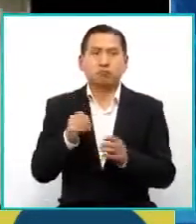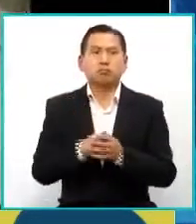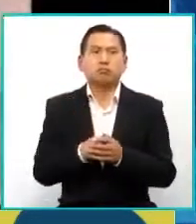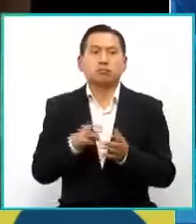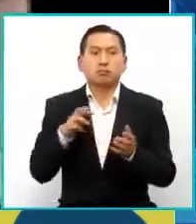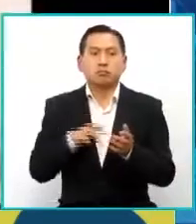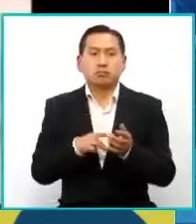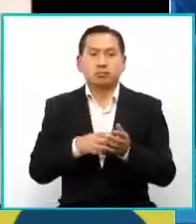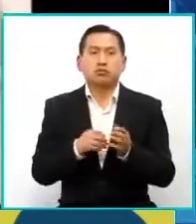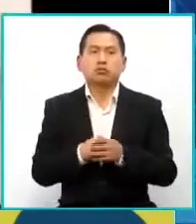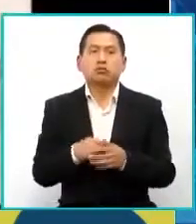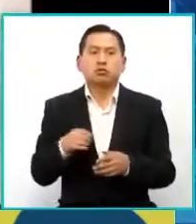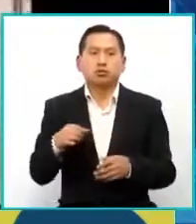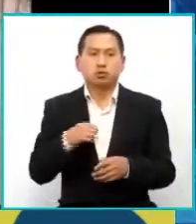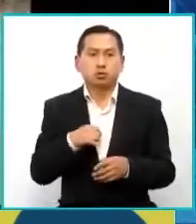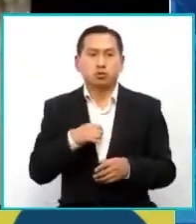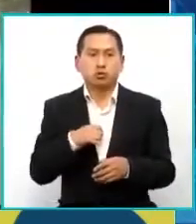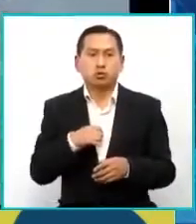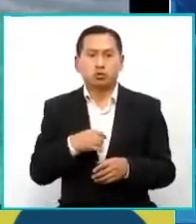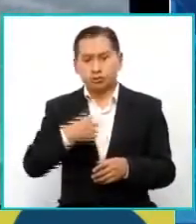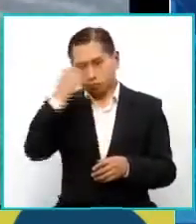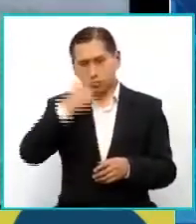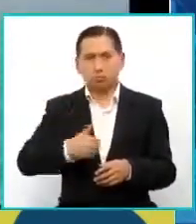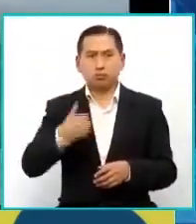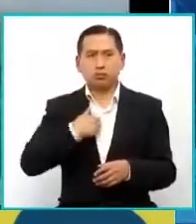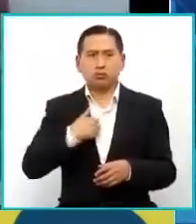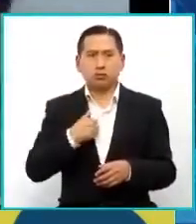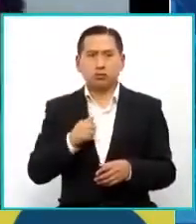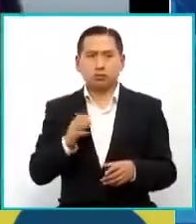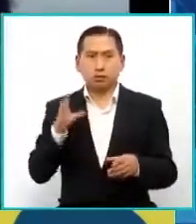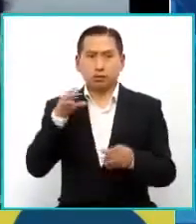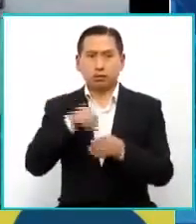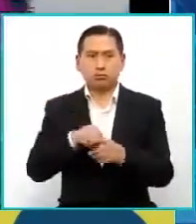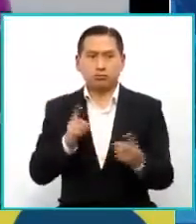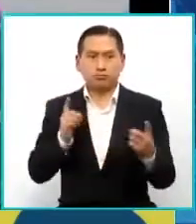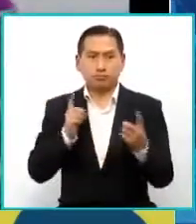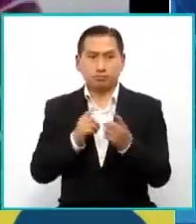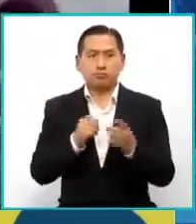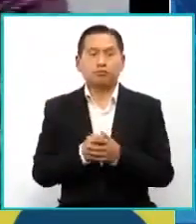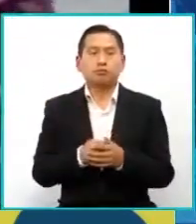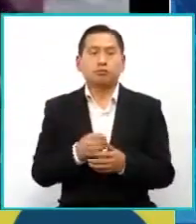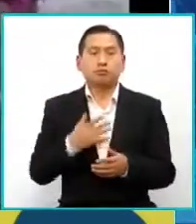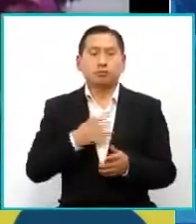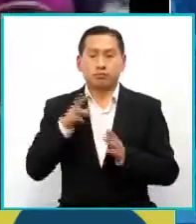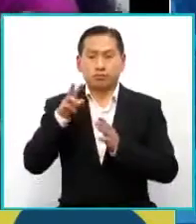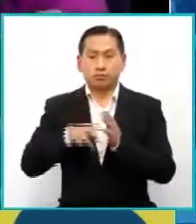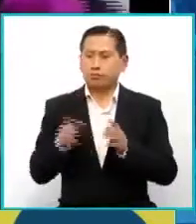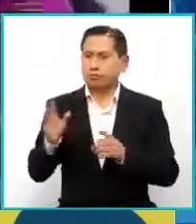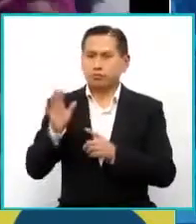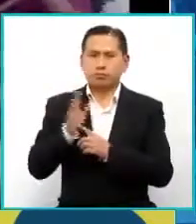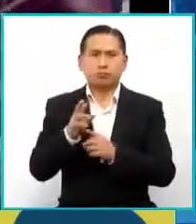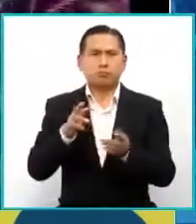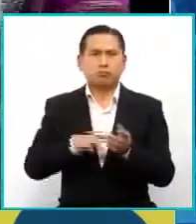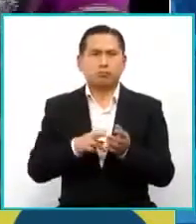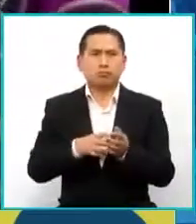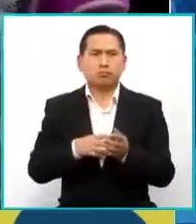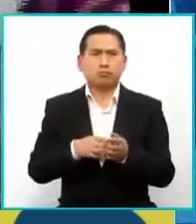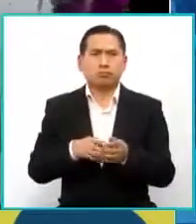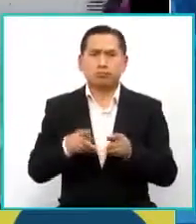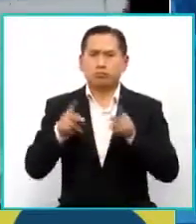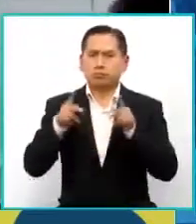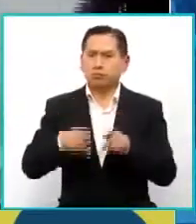acercamiento es desde la persona común, ¿no? En mi película no sale ningún